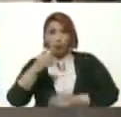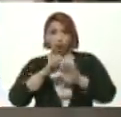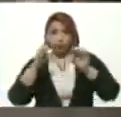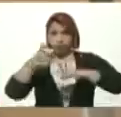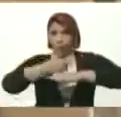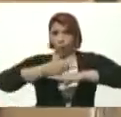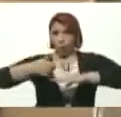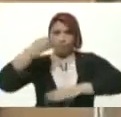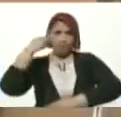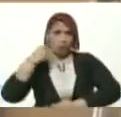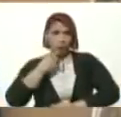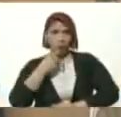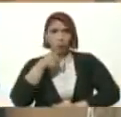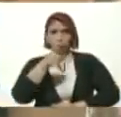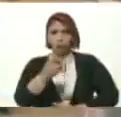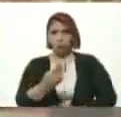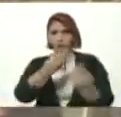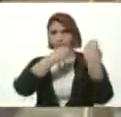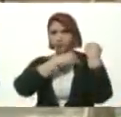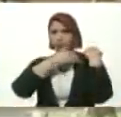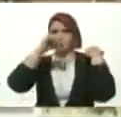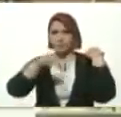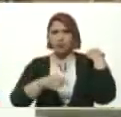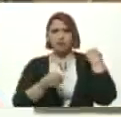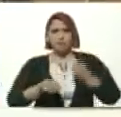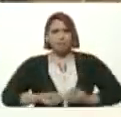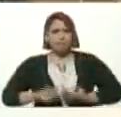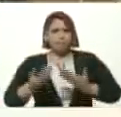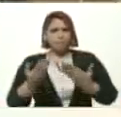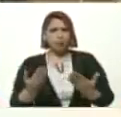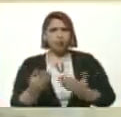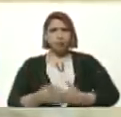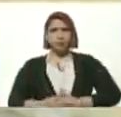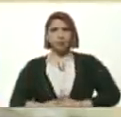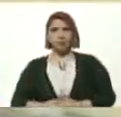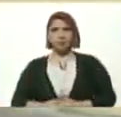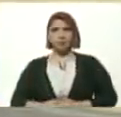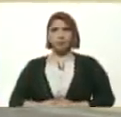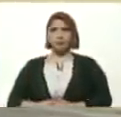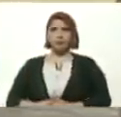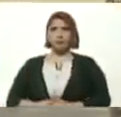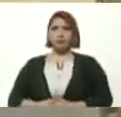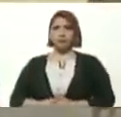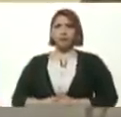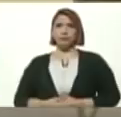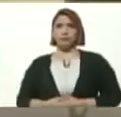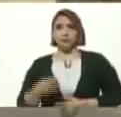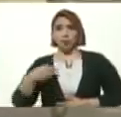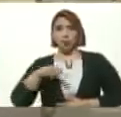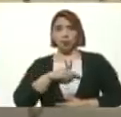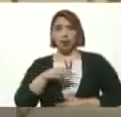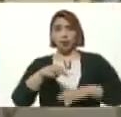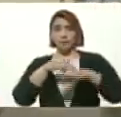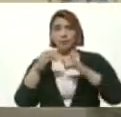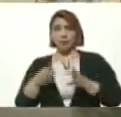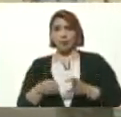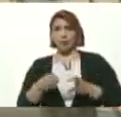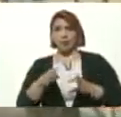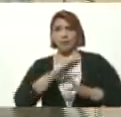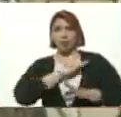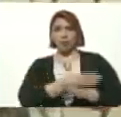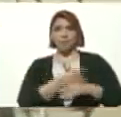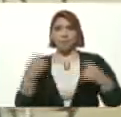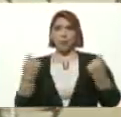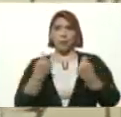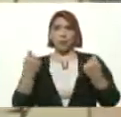gobierno Bolivariano Que usted Preside Y esa Entrega Desmedida Y entregada De nuestra Ministra Del Poder Popular Para la